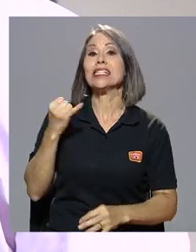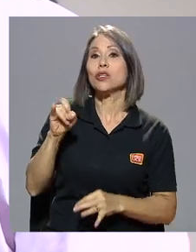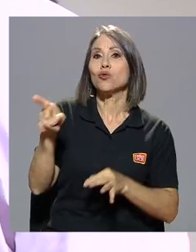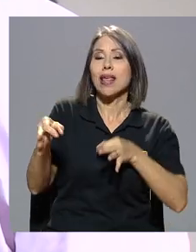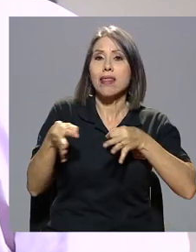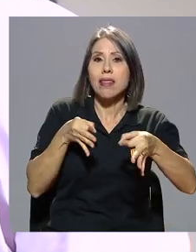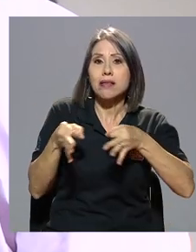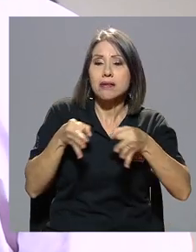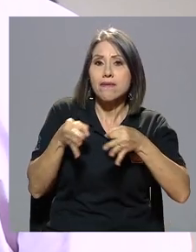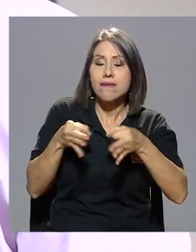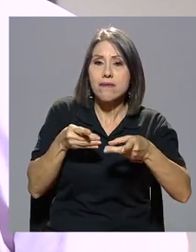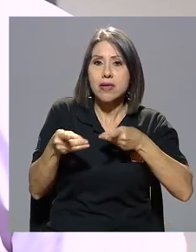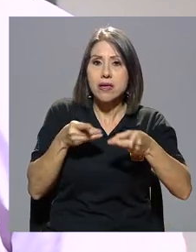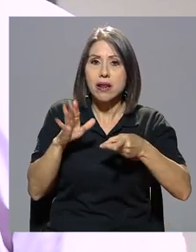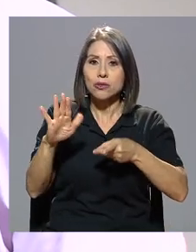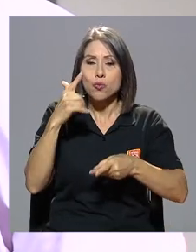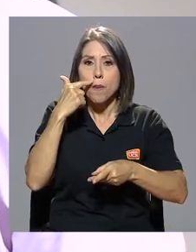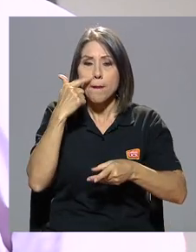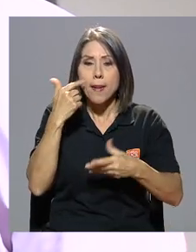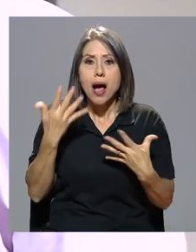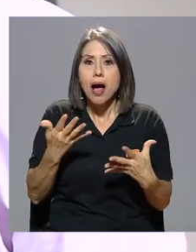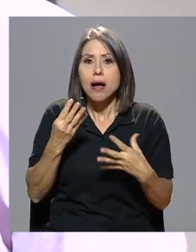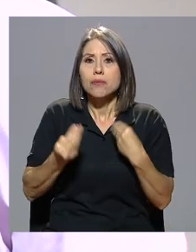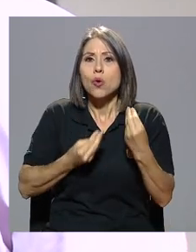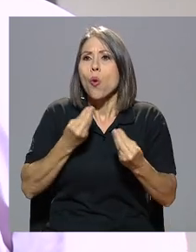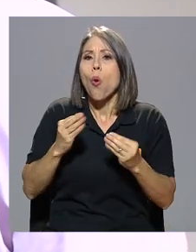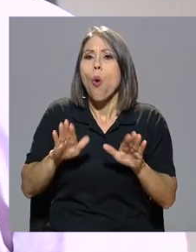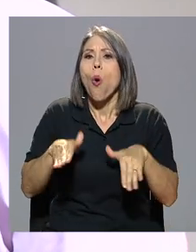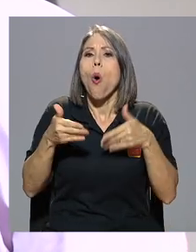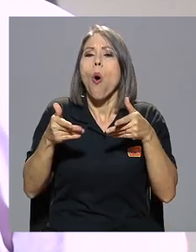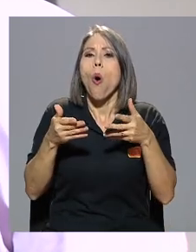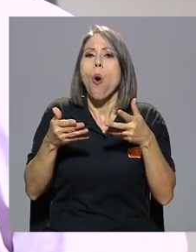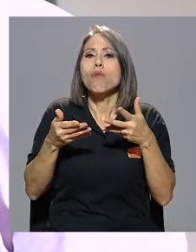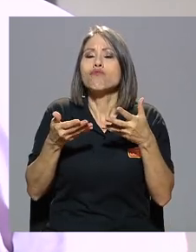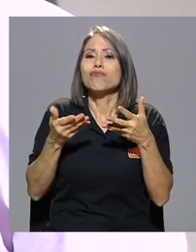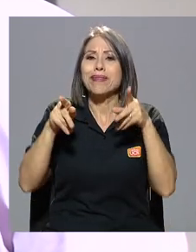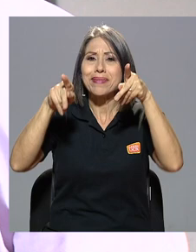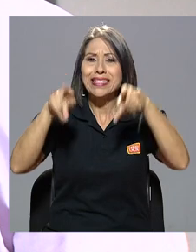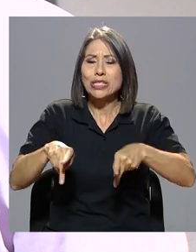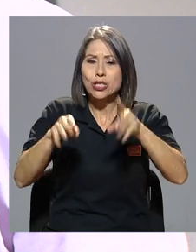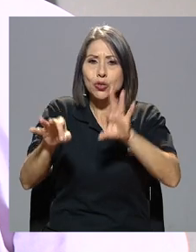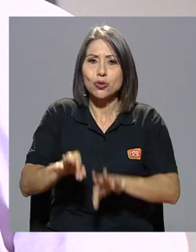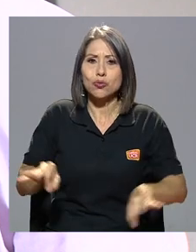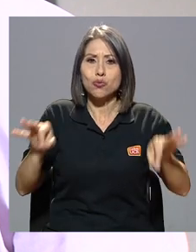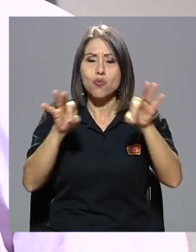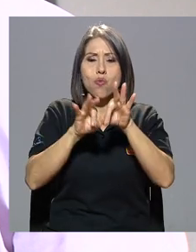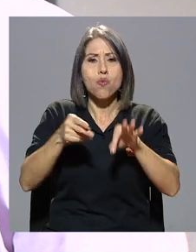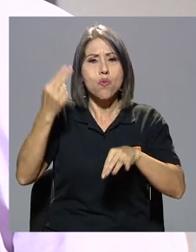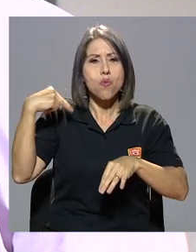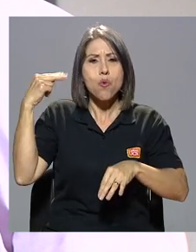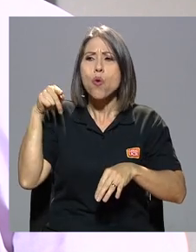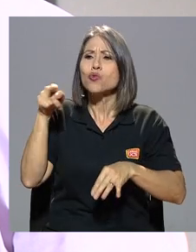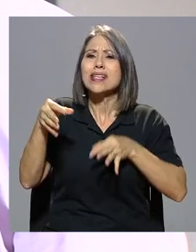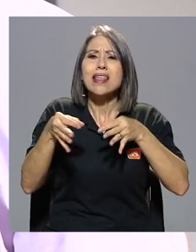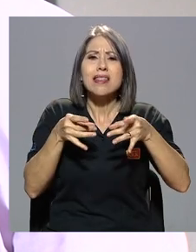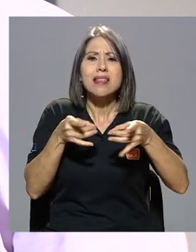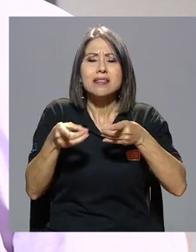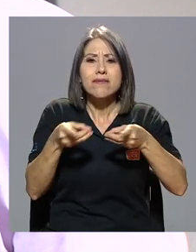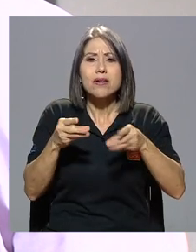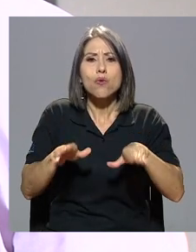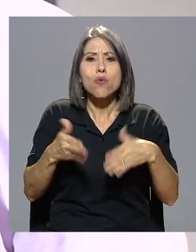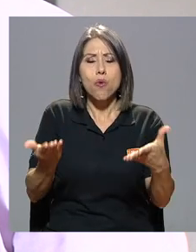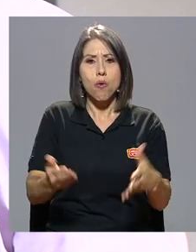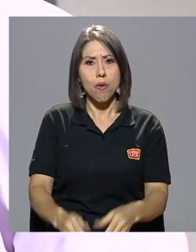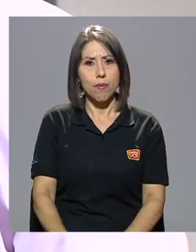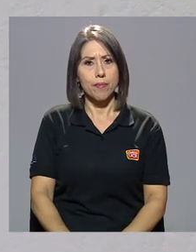tuviese que describir a su papá como ese personaje tan importante de la historia, ¿cómo lo